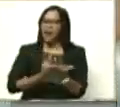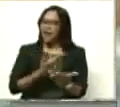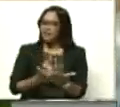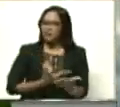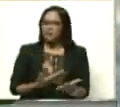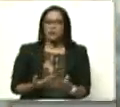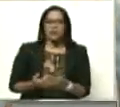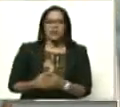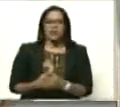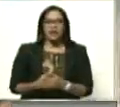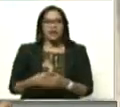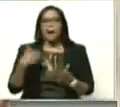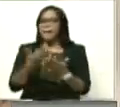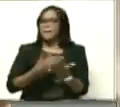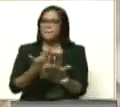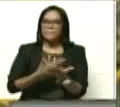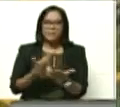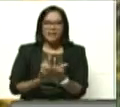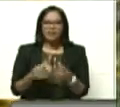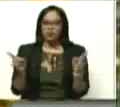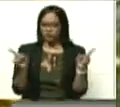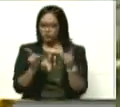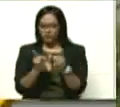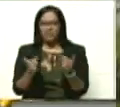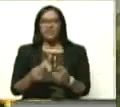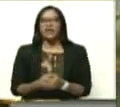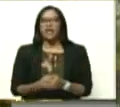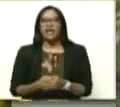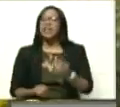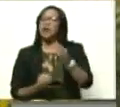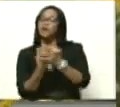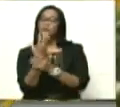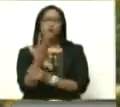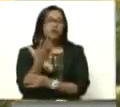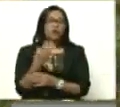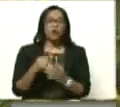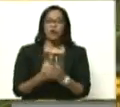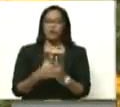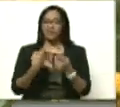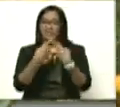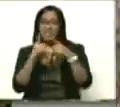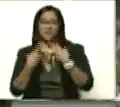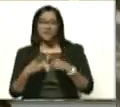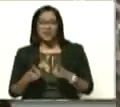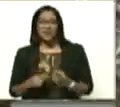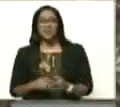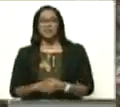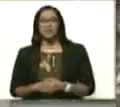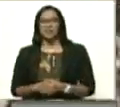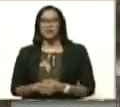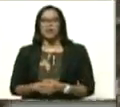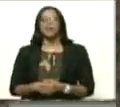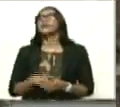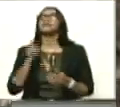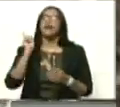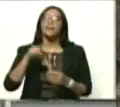las plantas ornamentales, la azucena, el virio, el pino, el eucalipto, pero también